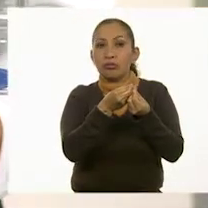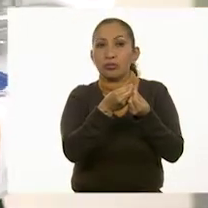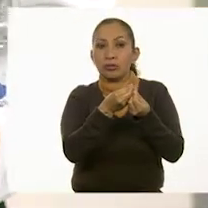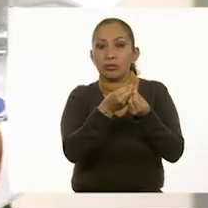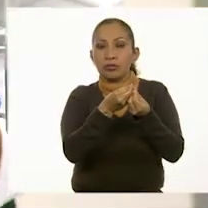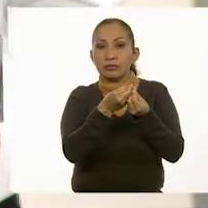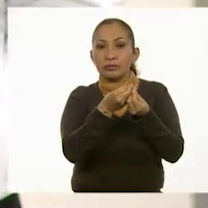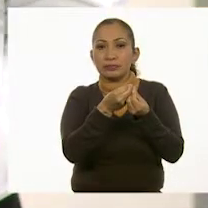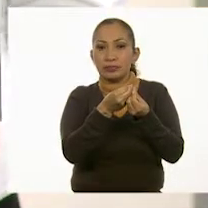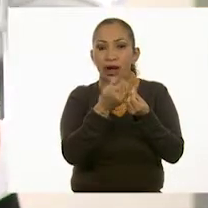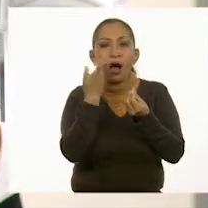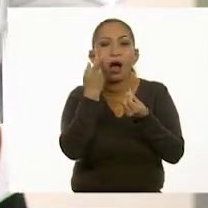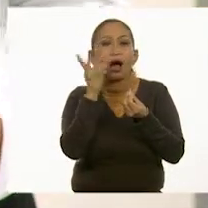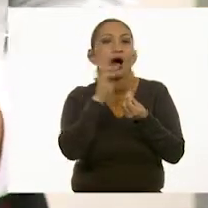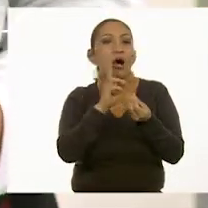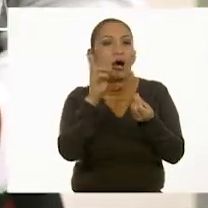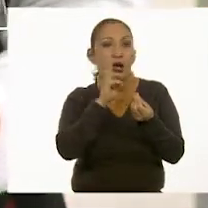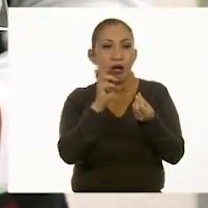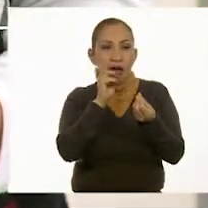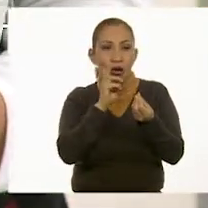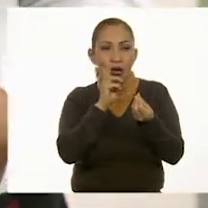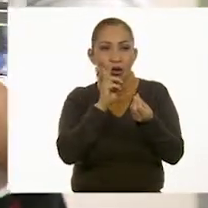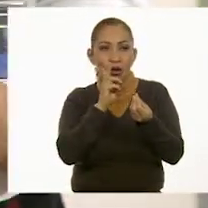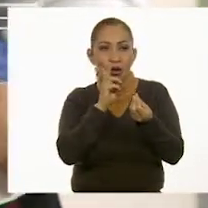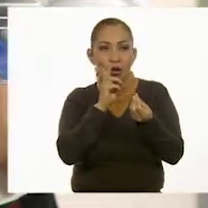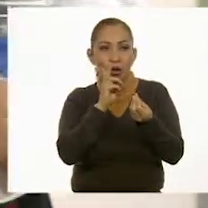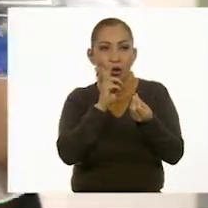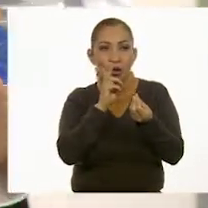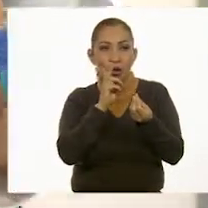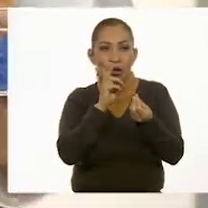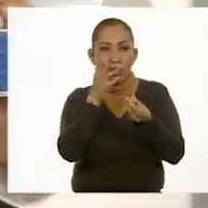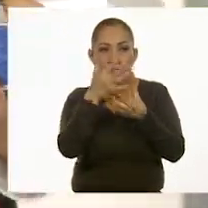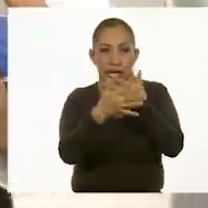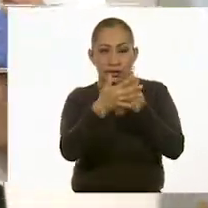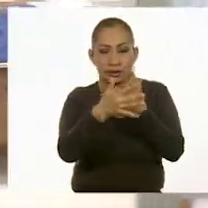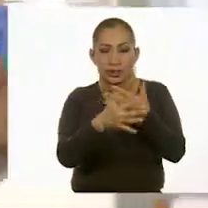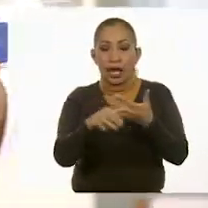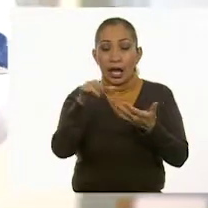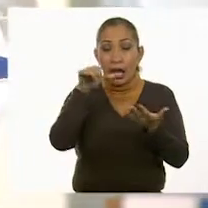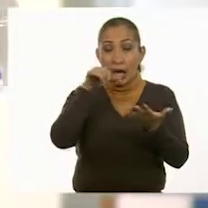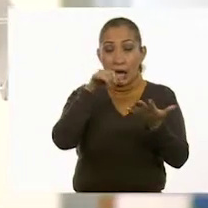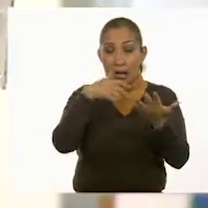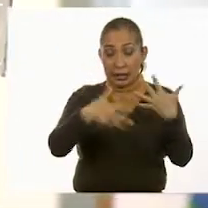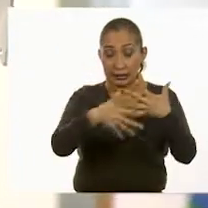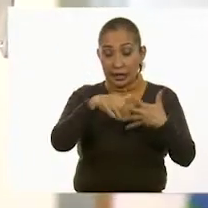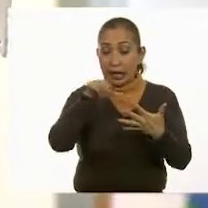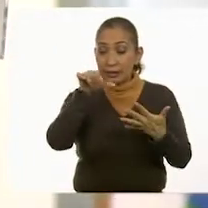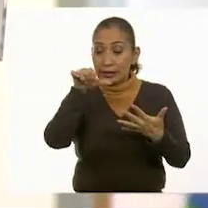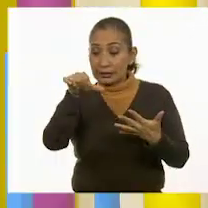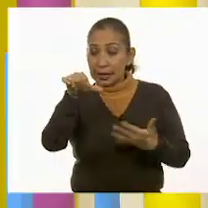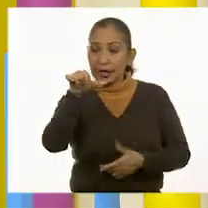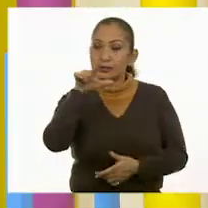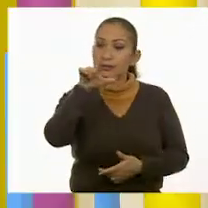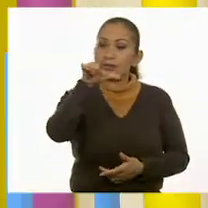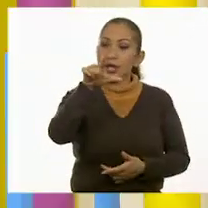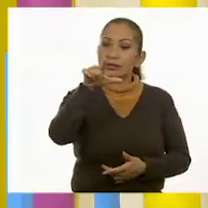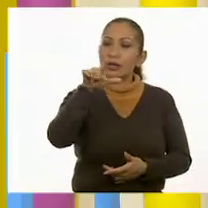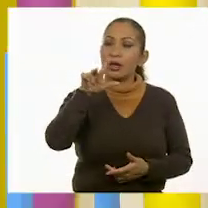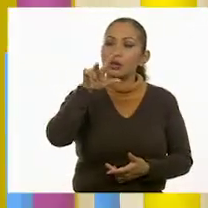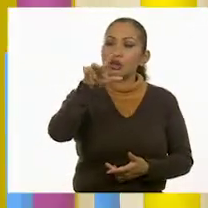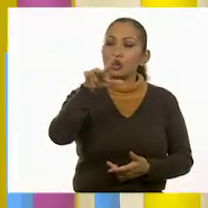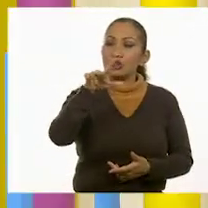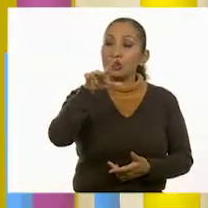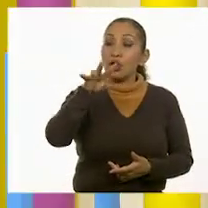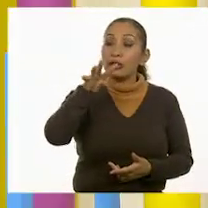Y entonces, 15, 16, 17, 18,